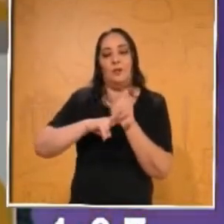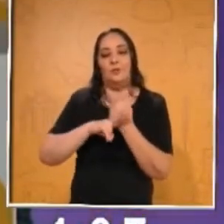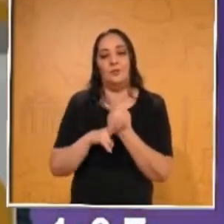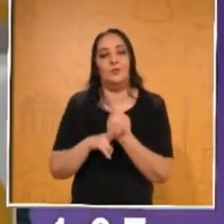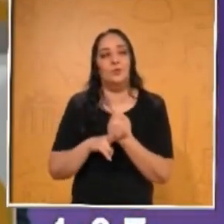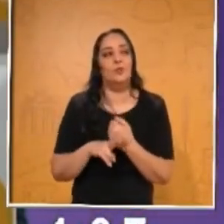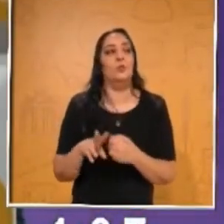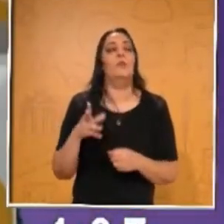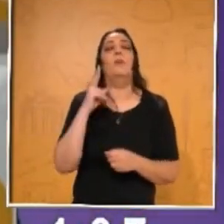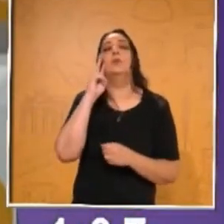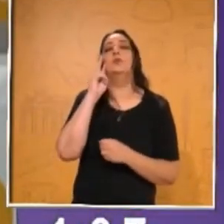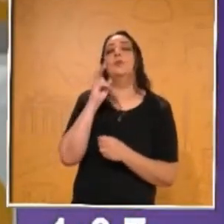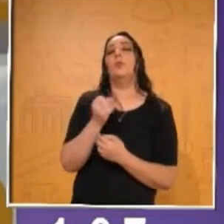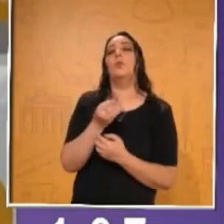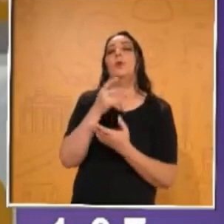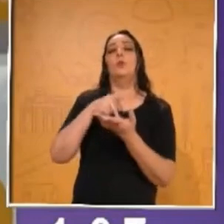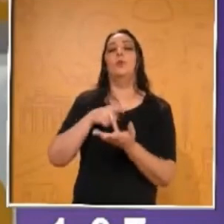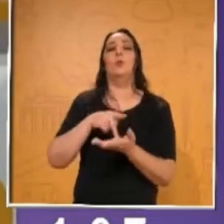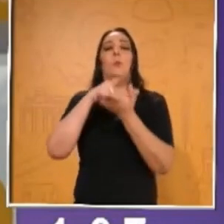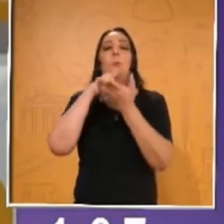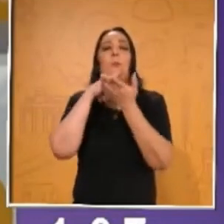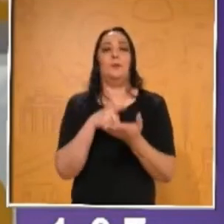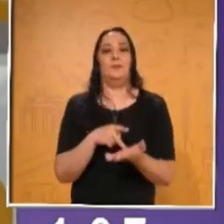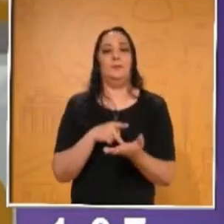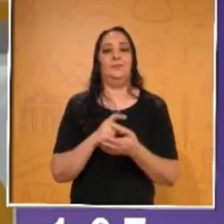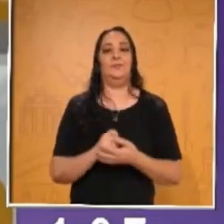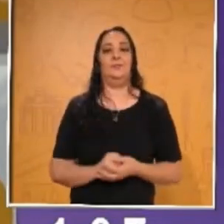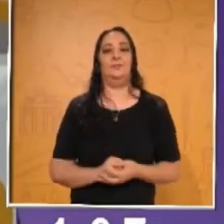excedente. Vamos a ver cuánto pesa el algodón.